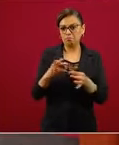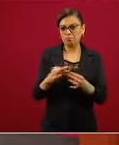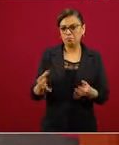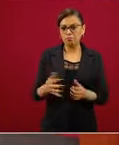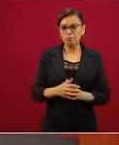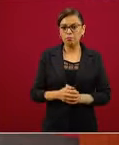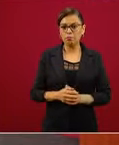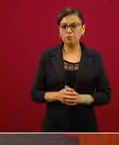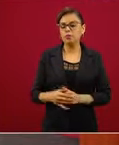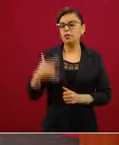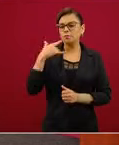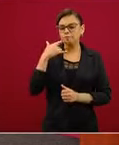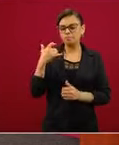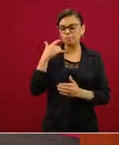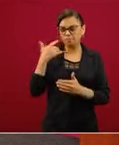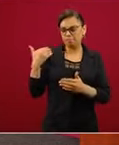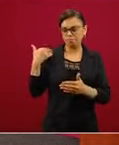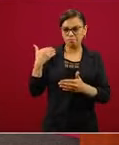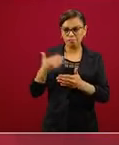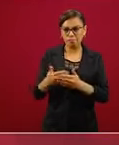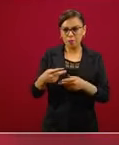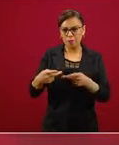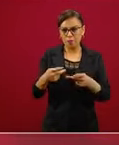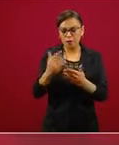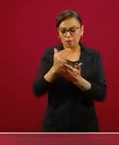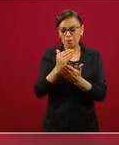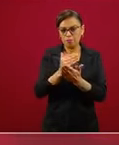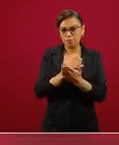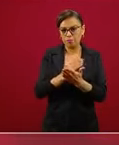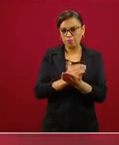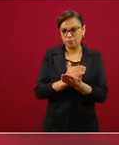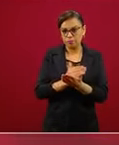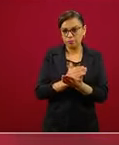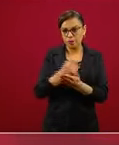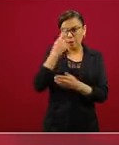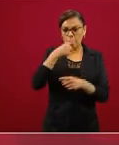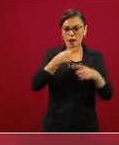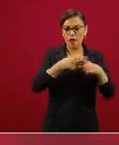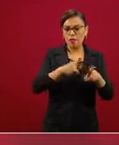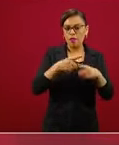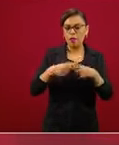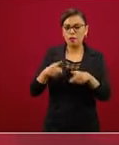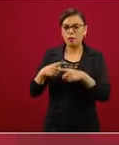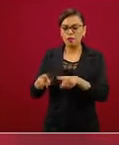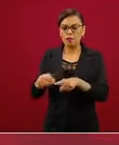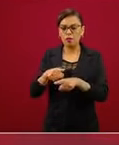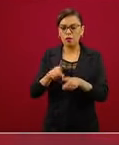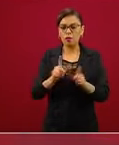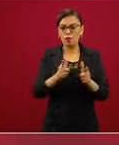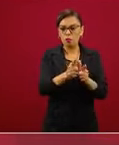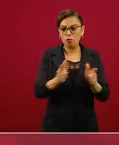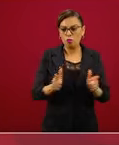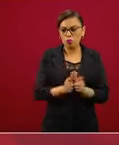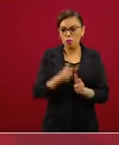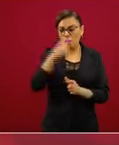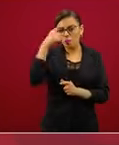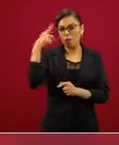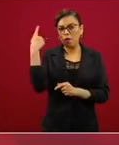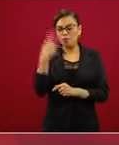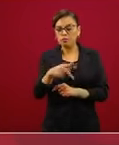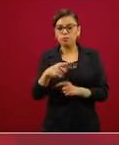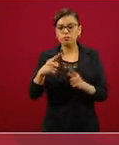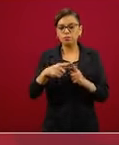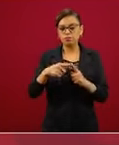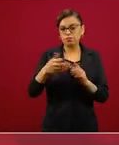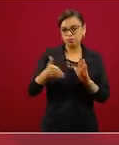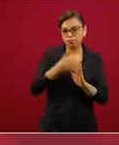protocolos distintos por cada uno de los sectores y de las industrias, para el caso de la construcción, para